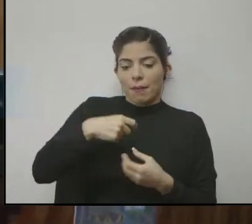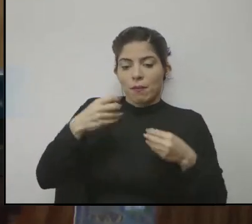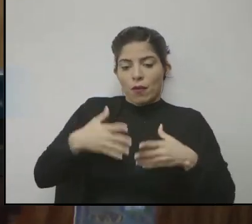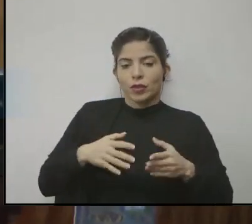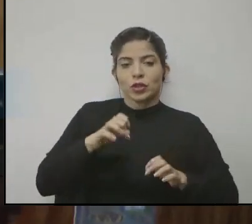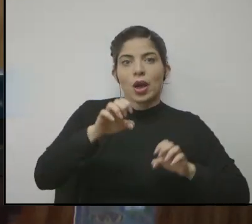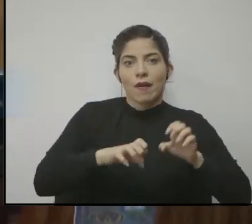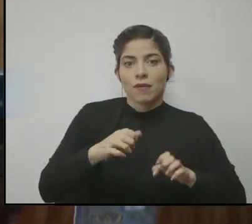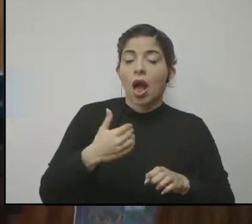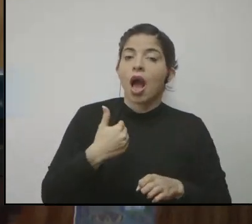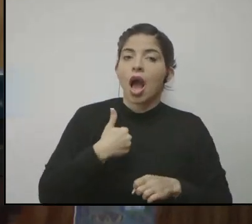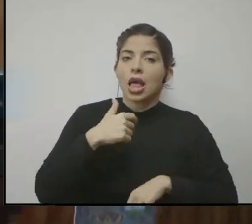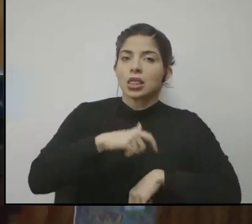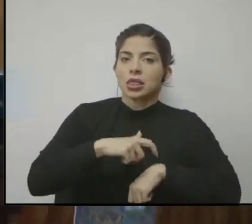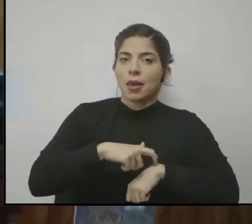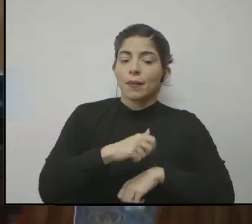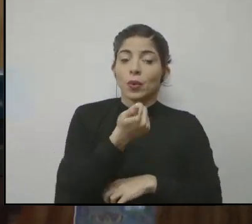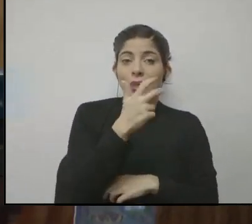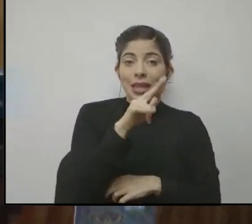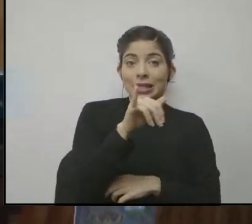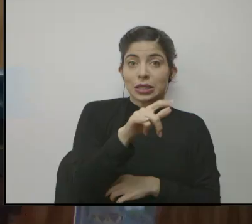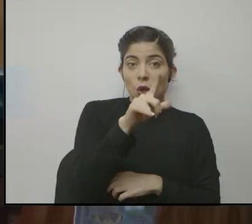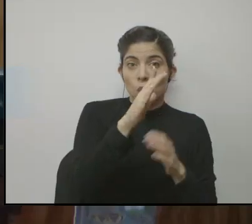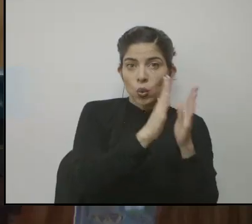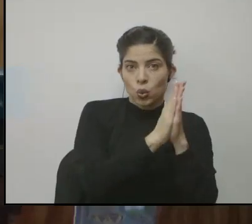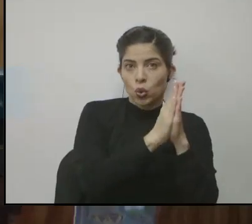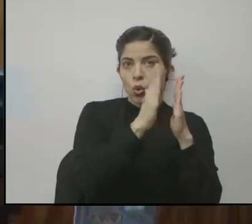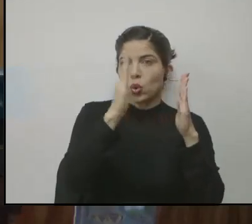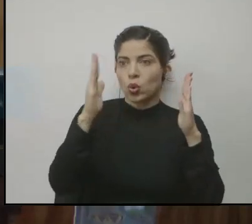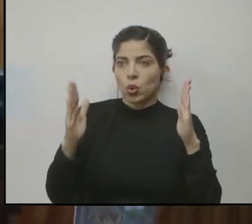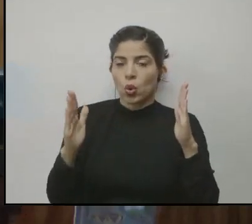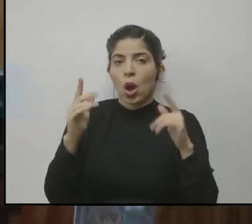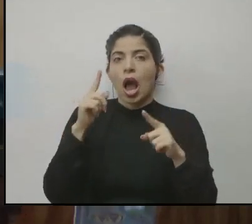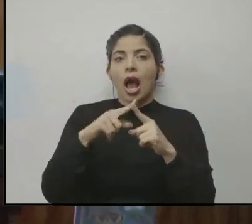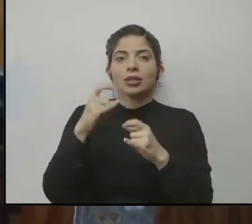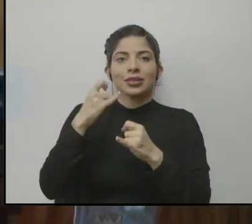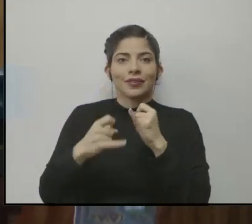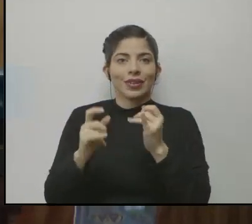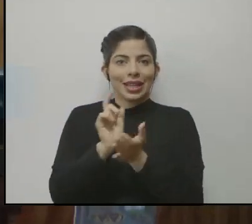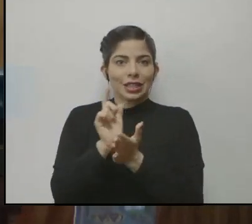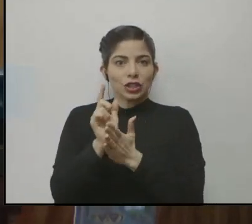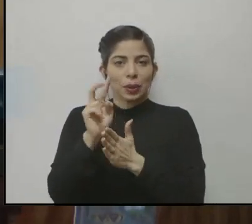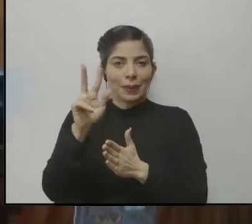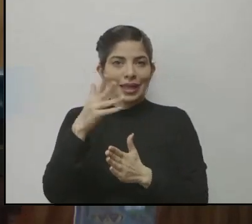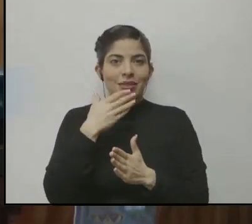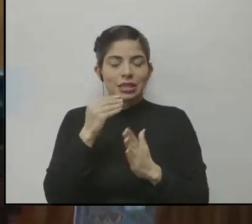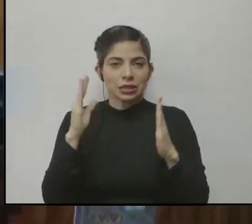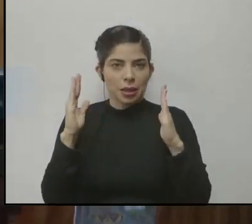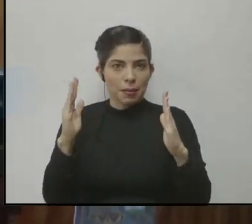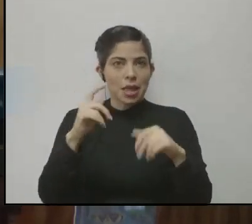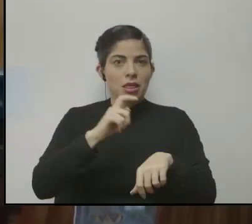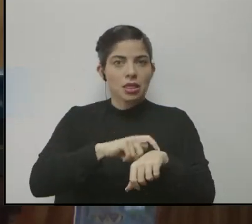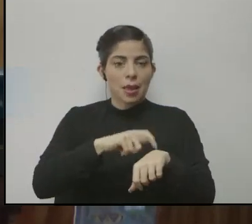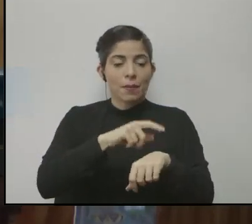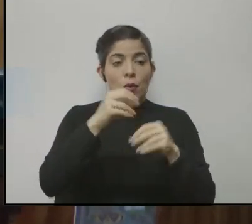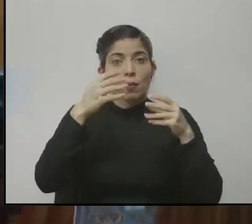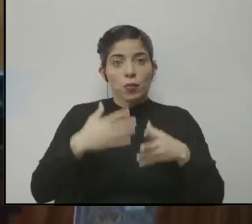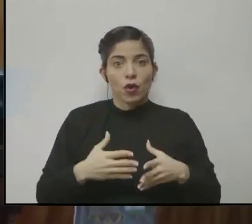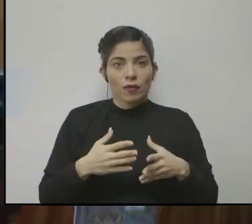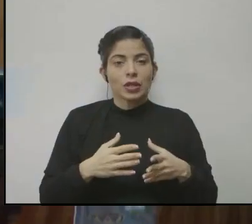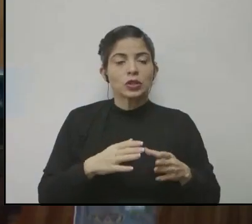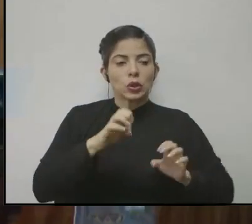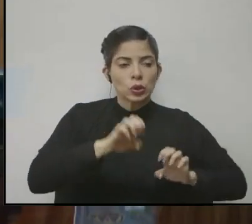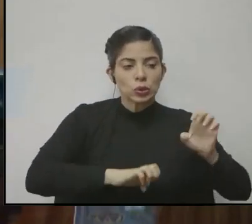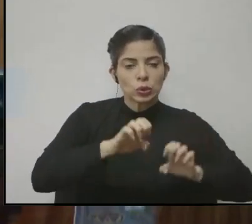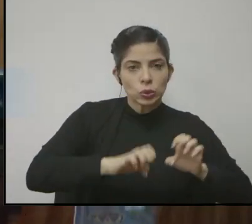este periodo de tiempo a partir del 13 de julio y a que culmine el curso lectivo el 23 de diciembre para poder ir haciendo todas